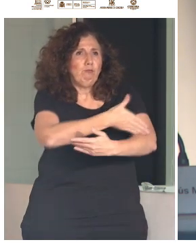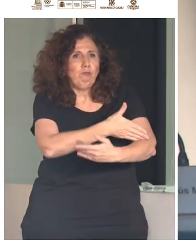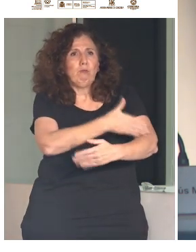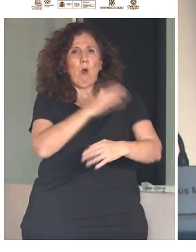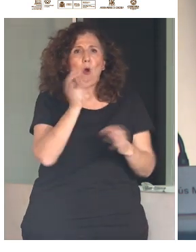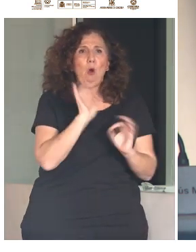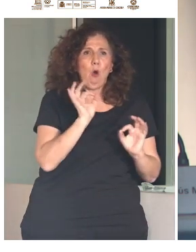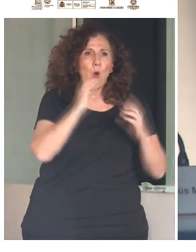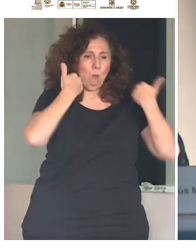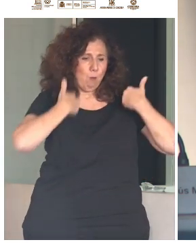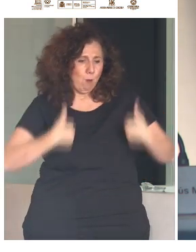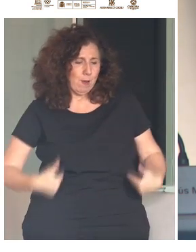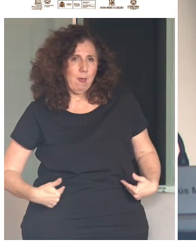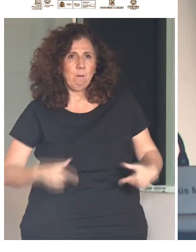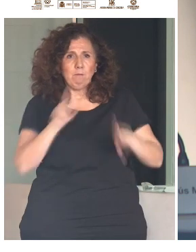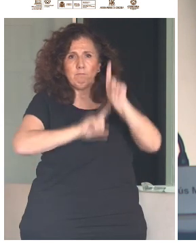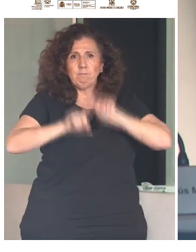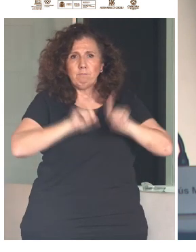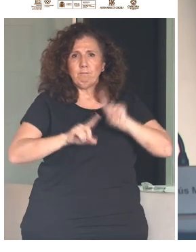veces de la condición humana.